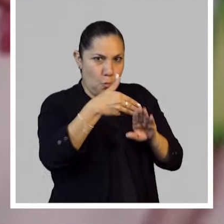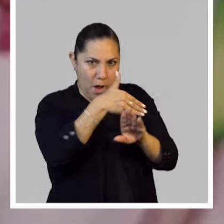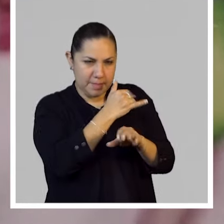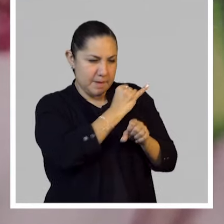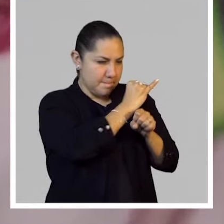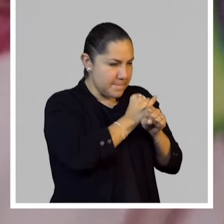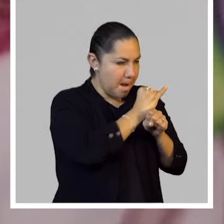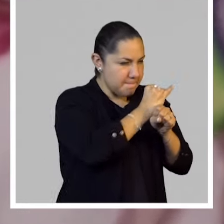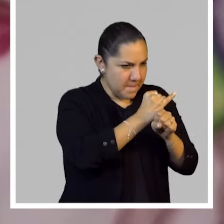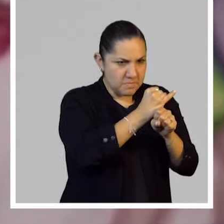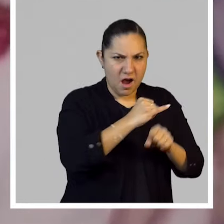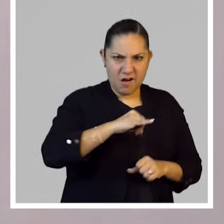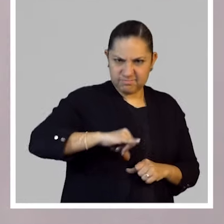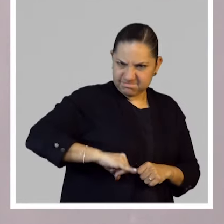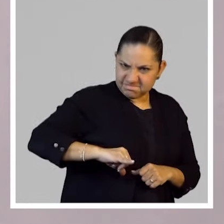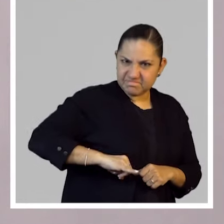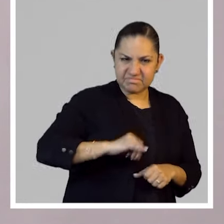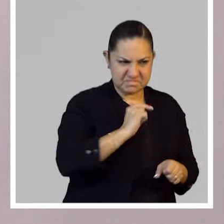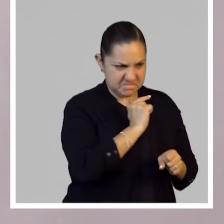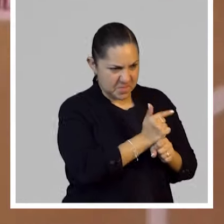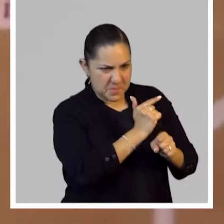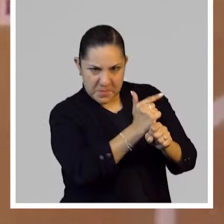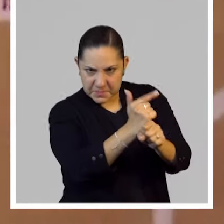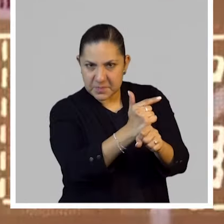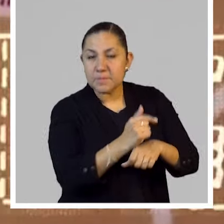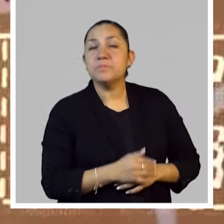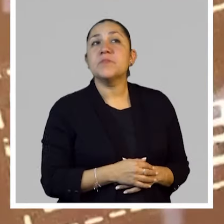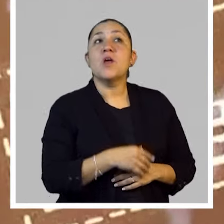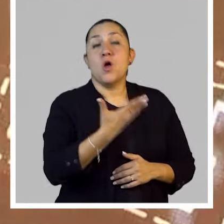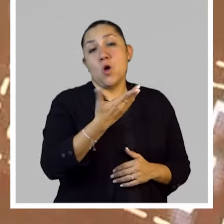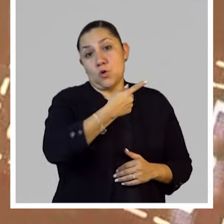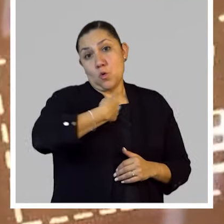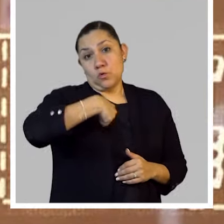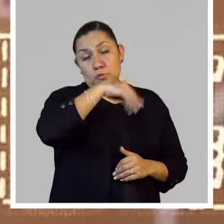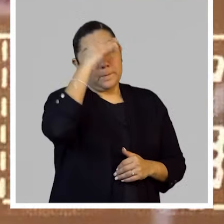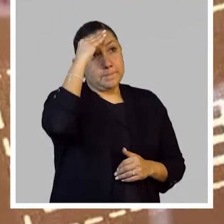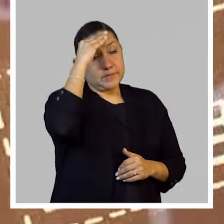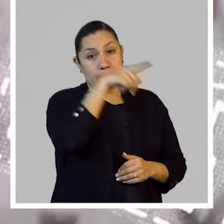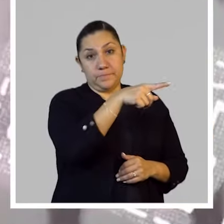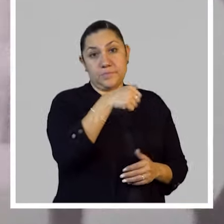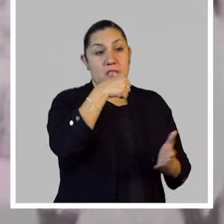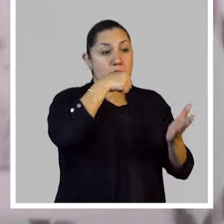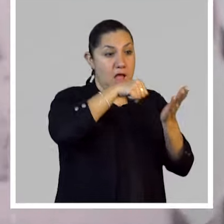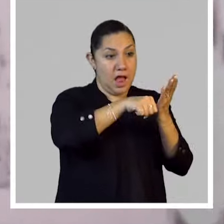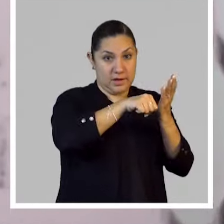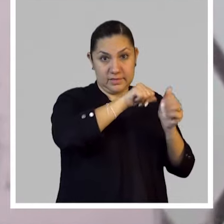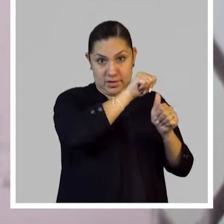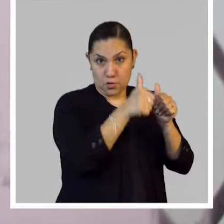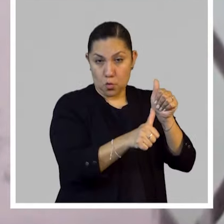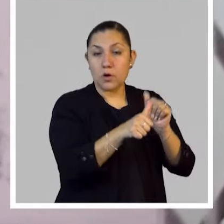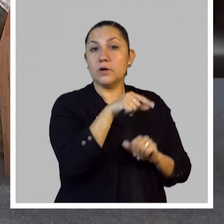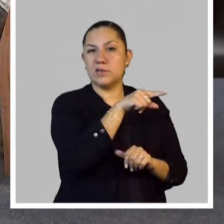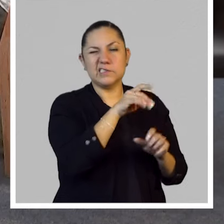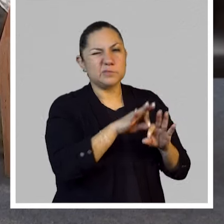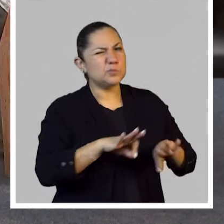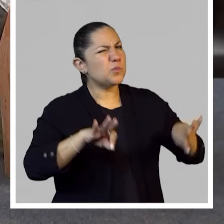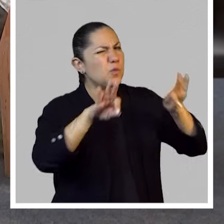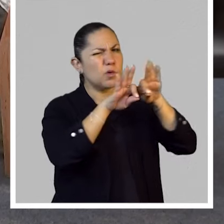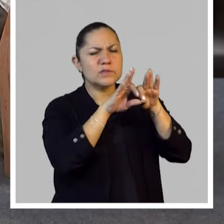Algo que creemos que es una pieza clave en el arte de correo son los directorios, ¿no?